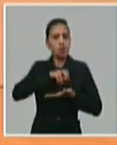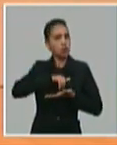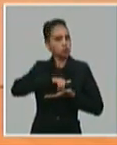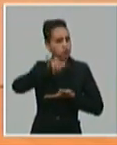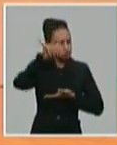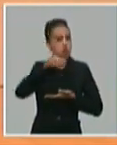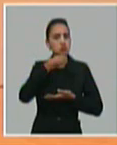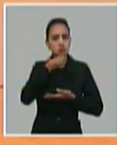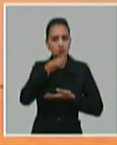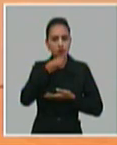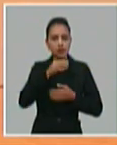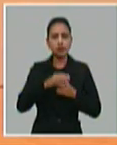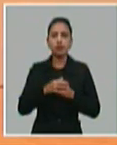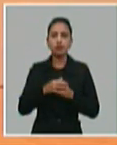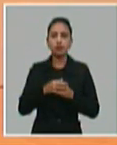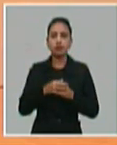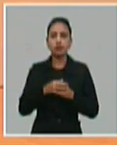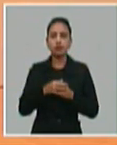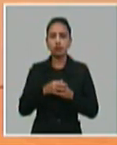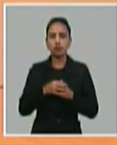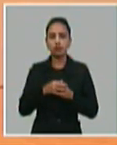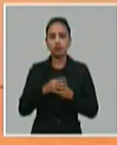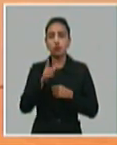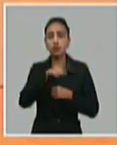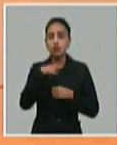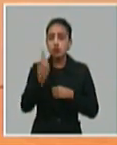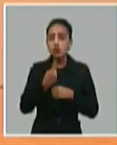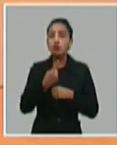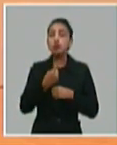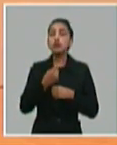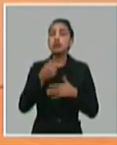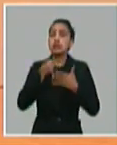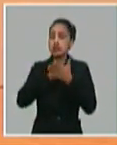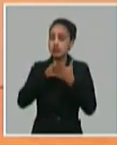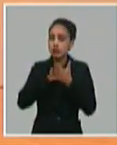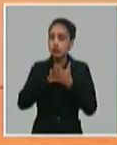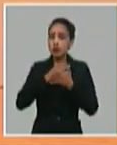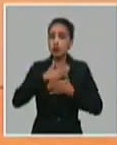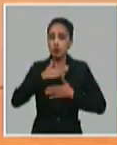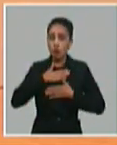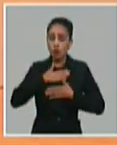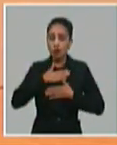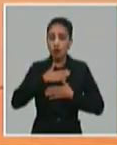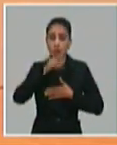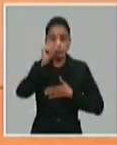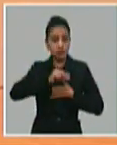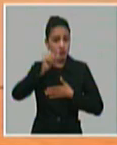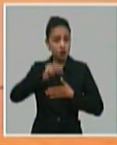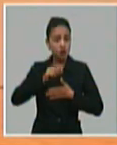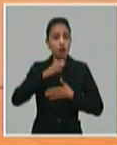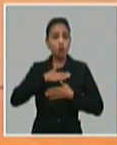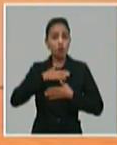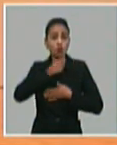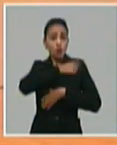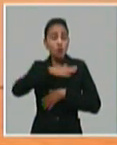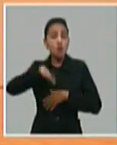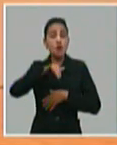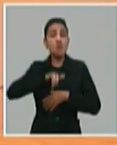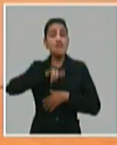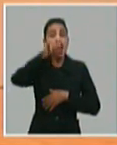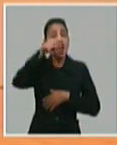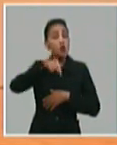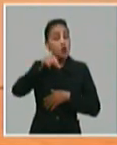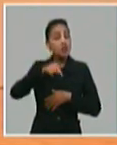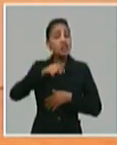quiera viajarnos solo, pero insistimos en nuestros compatriotas que viajar hoy es un gran problema.